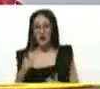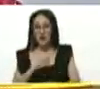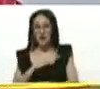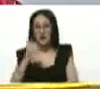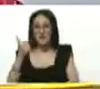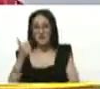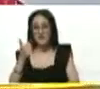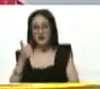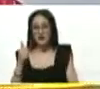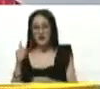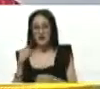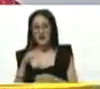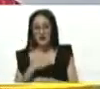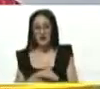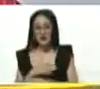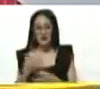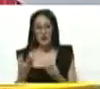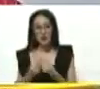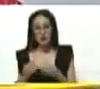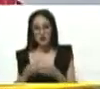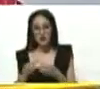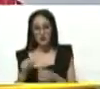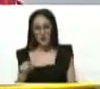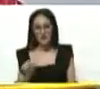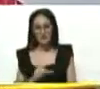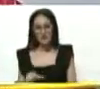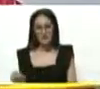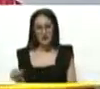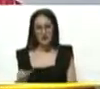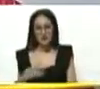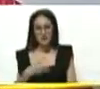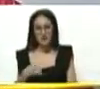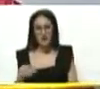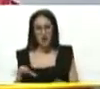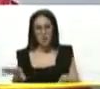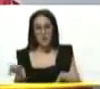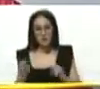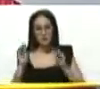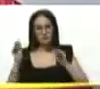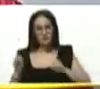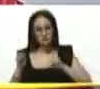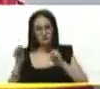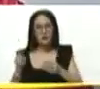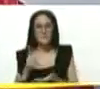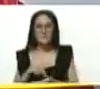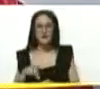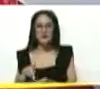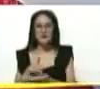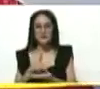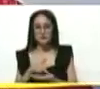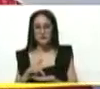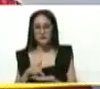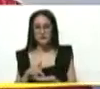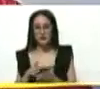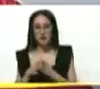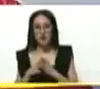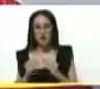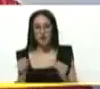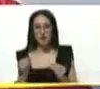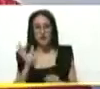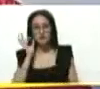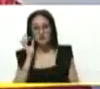calle con su equipo. Esta semana, presidente, la convocatoria y el llamado es la participación de todas y todos.